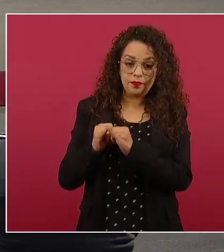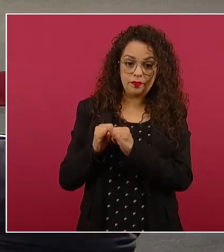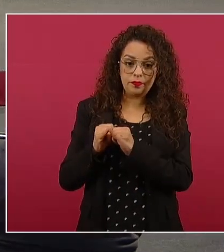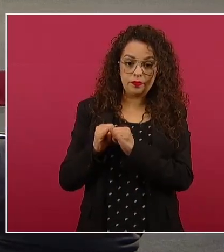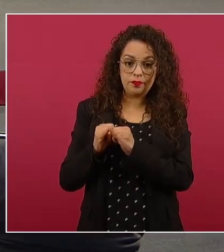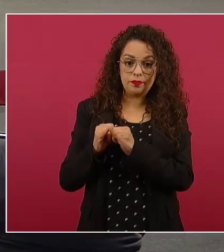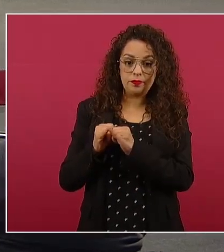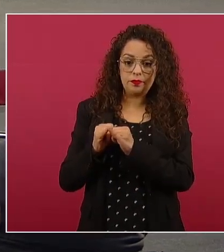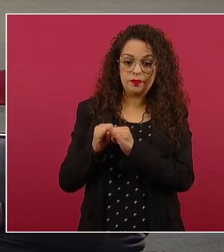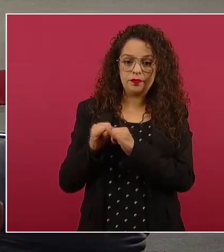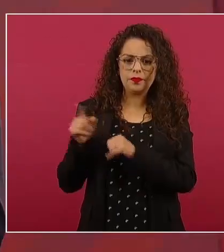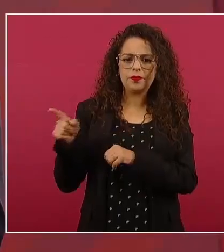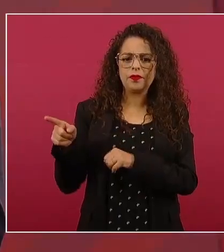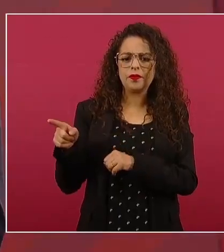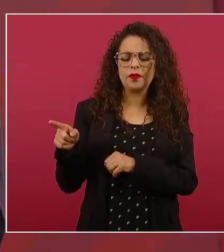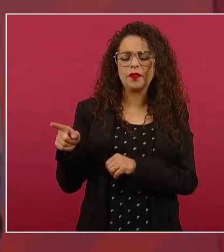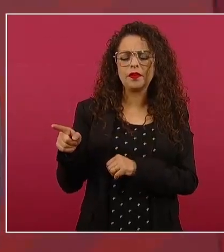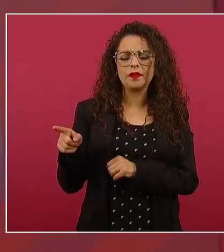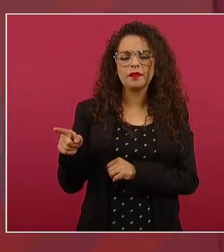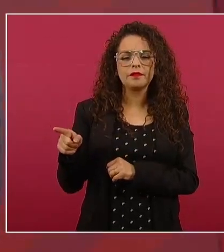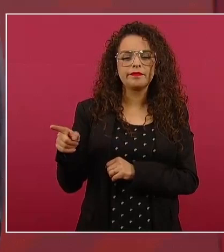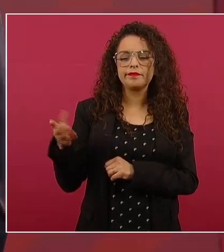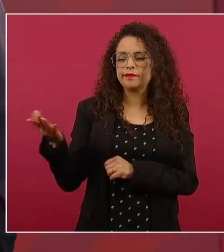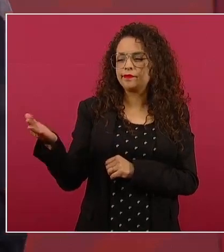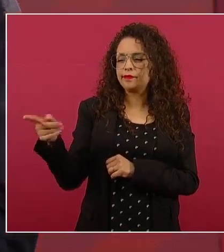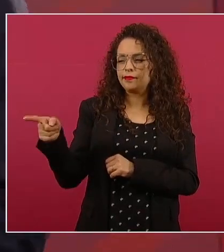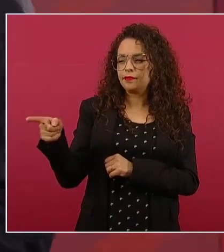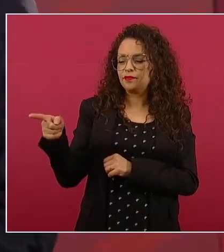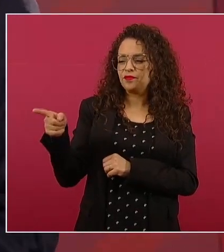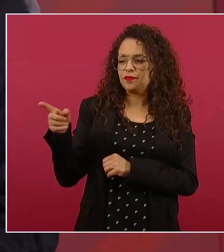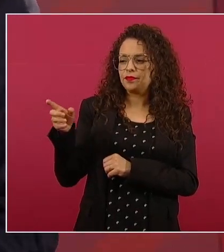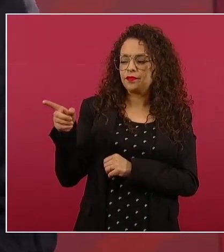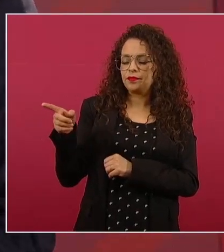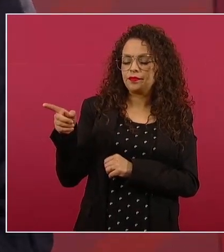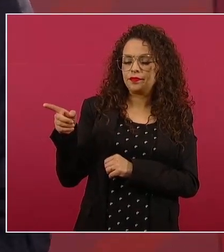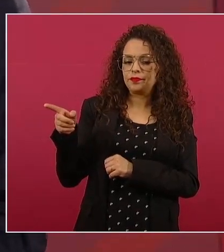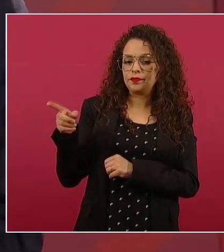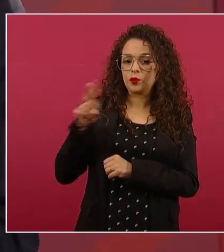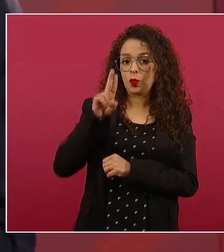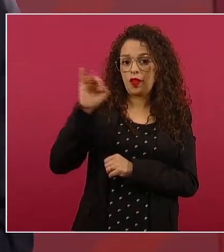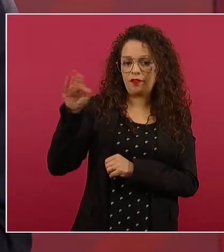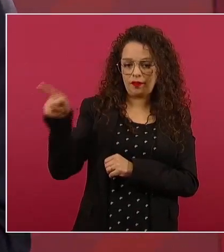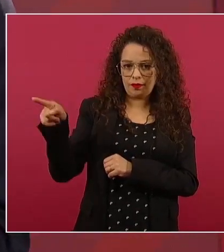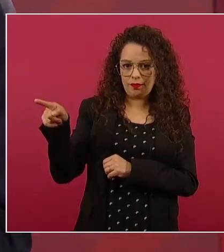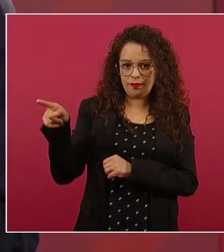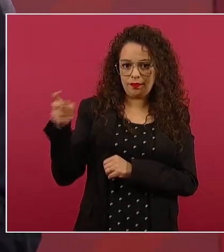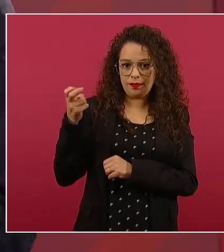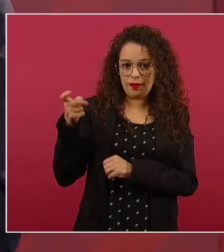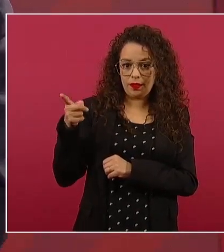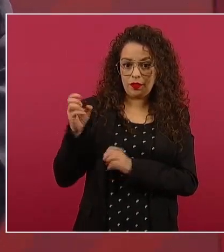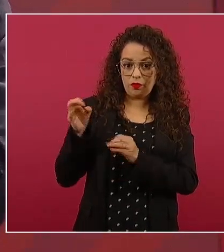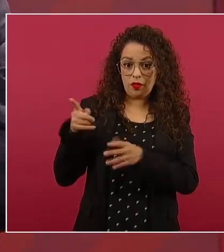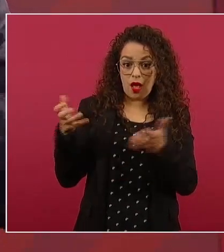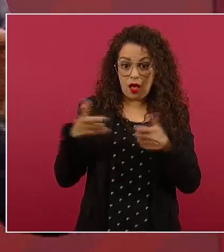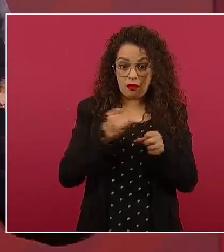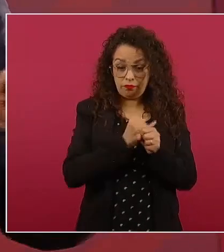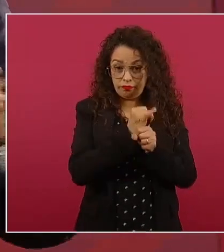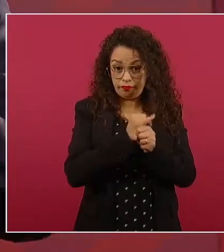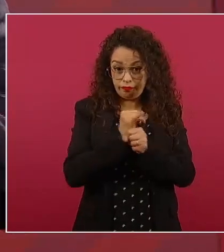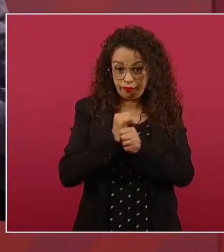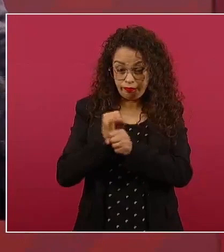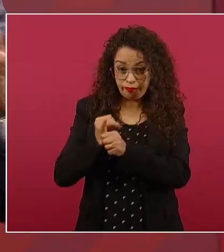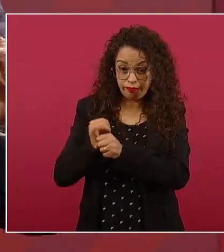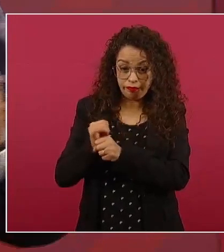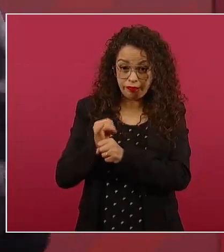Investigaciones Financieras hizo